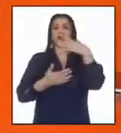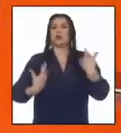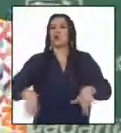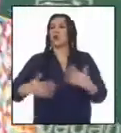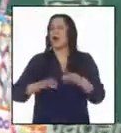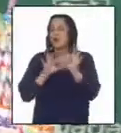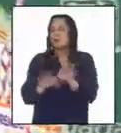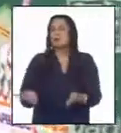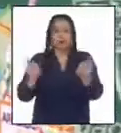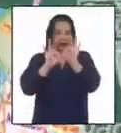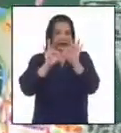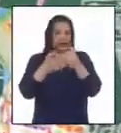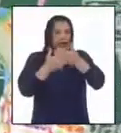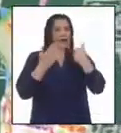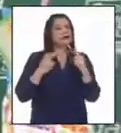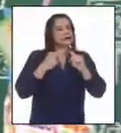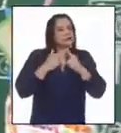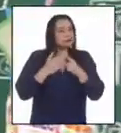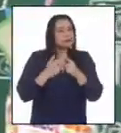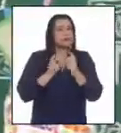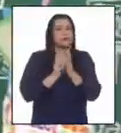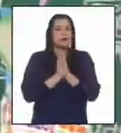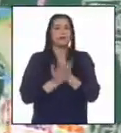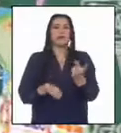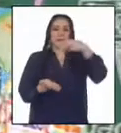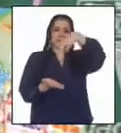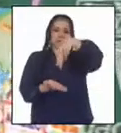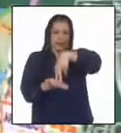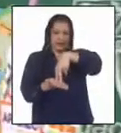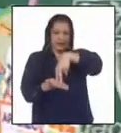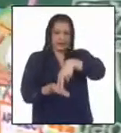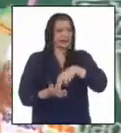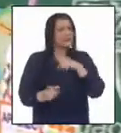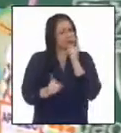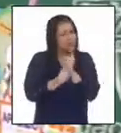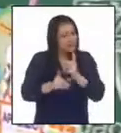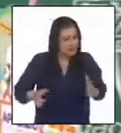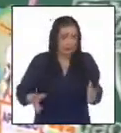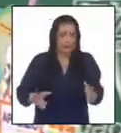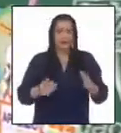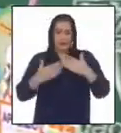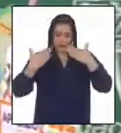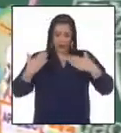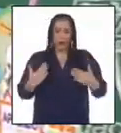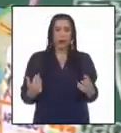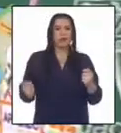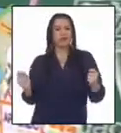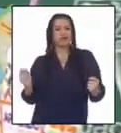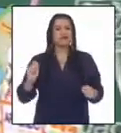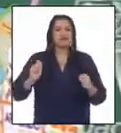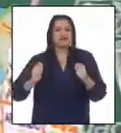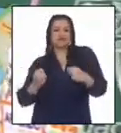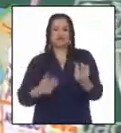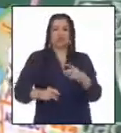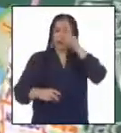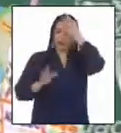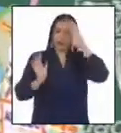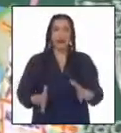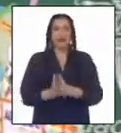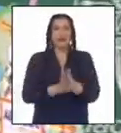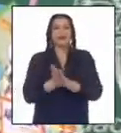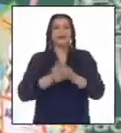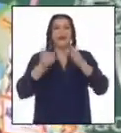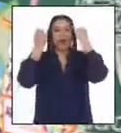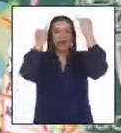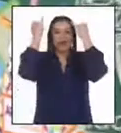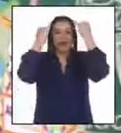importante. Antes de empezar, te invito a ponerte de pie. Sí, para darle movimiento a ese cuerpo peruano y activar así